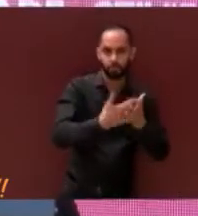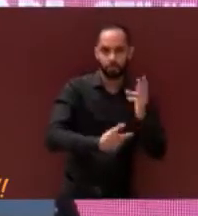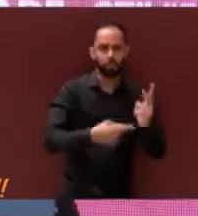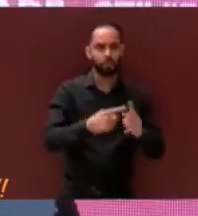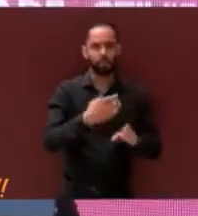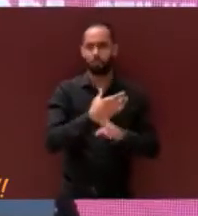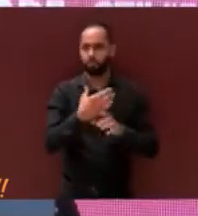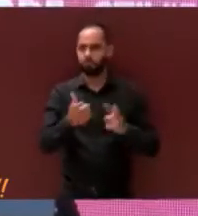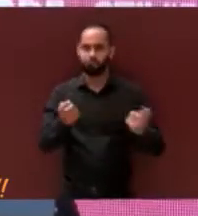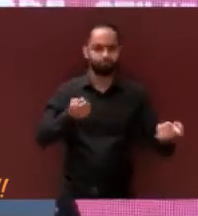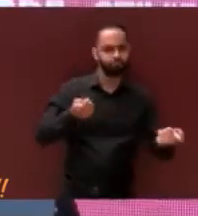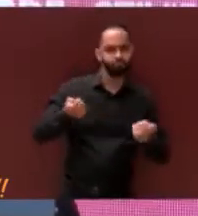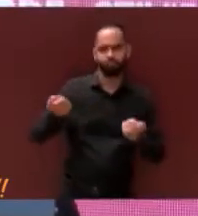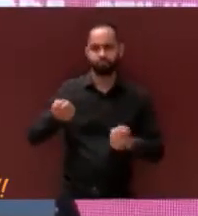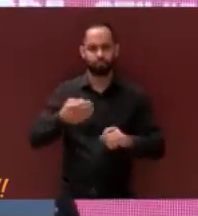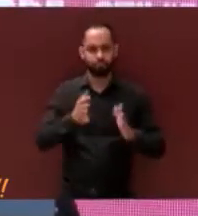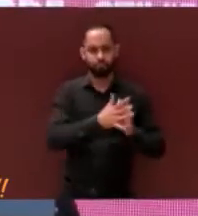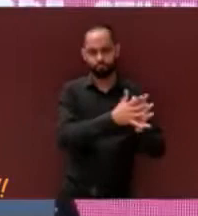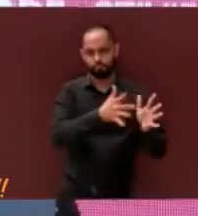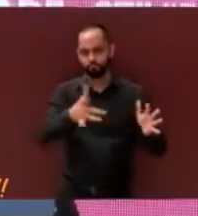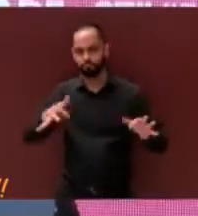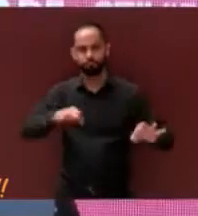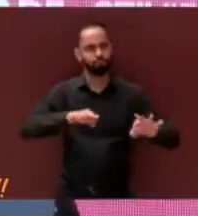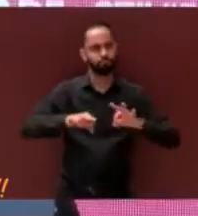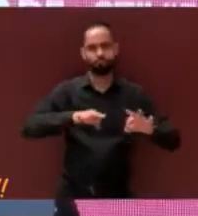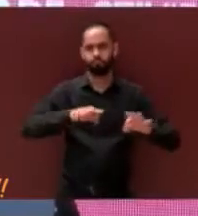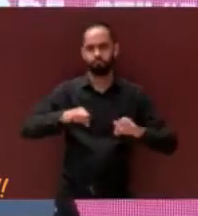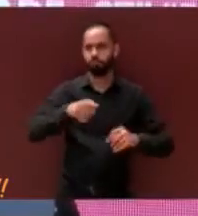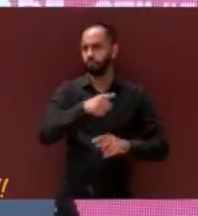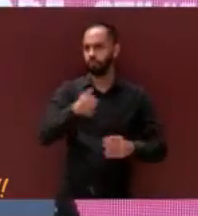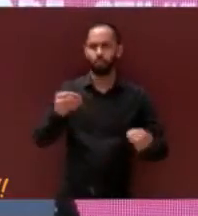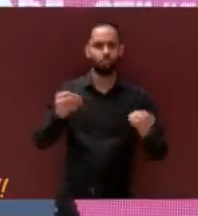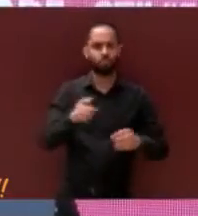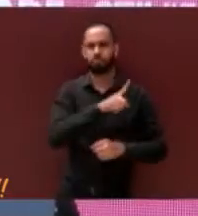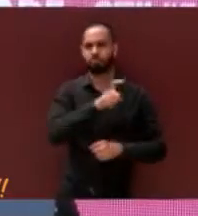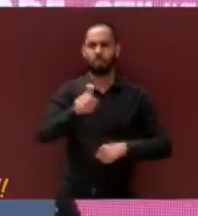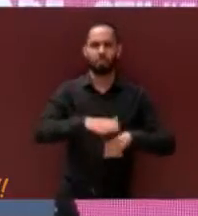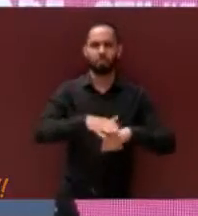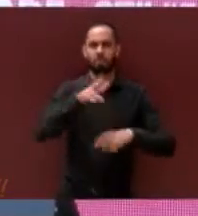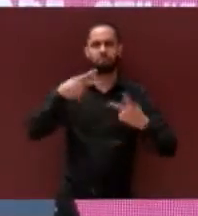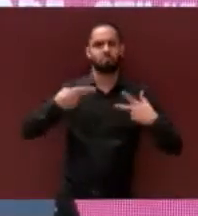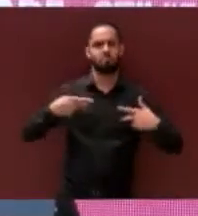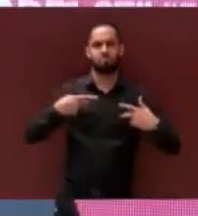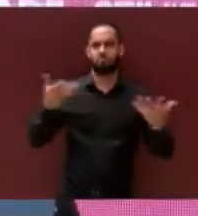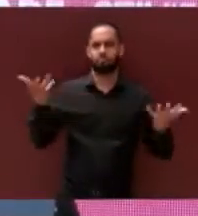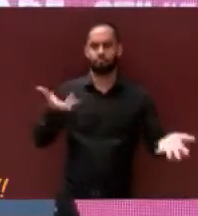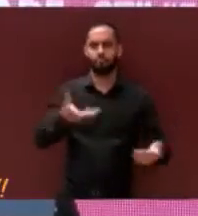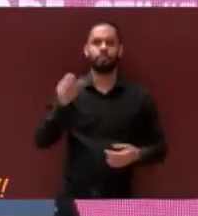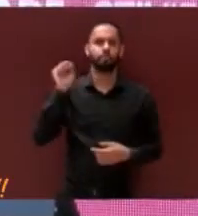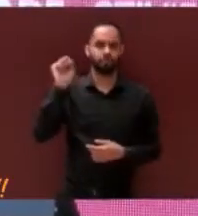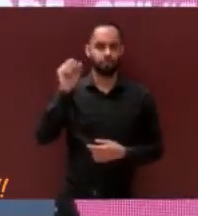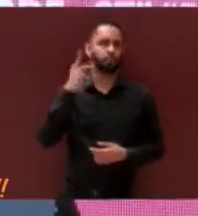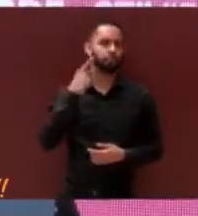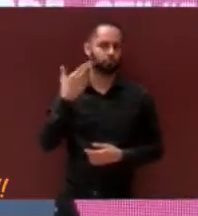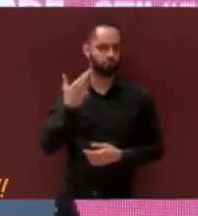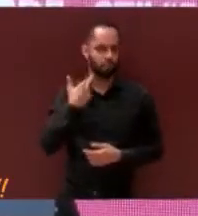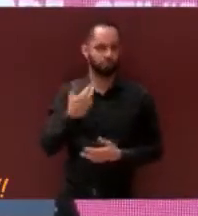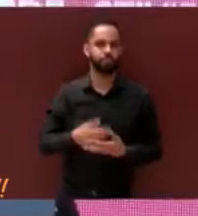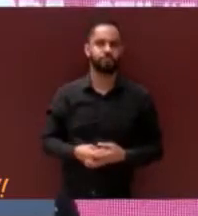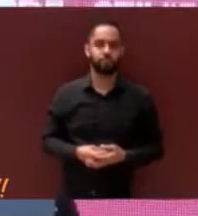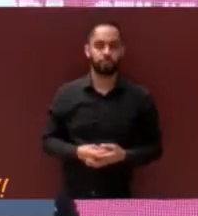perfecta coordinación de tiempos de trabajo de más de un centenar de servidores públicos que pertenecemos a esta Sindicatura Procuradora.